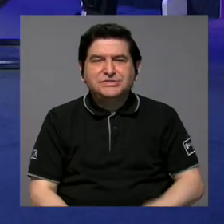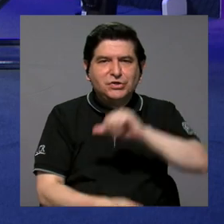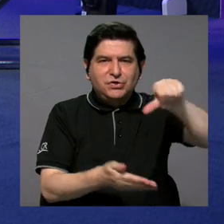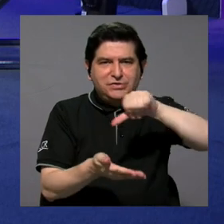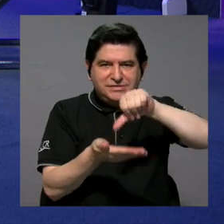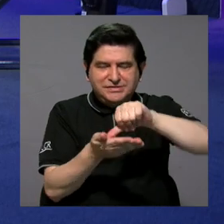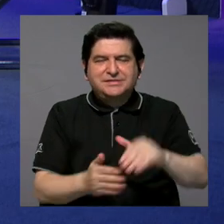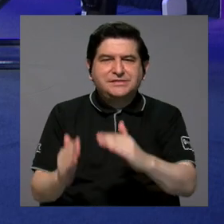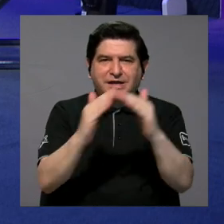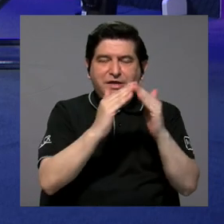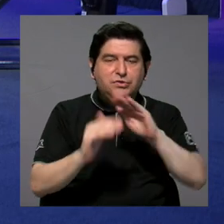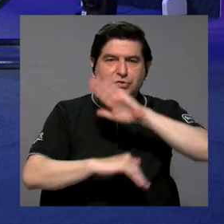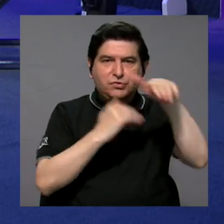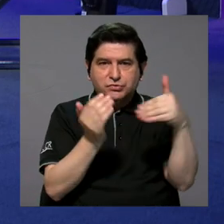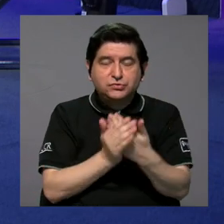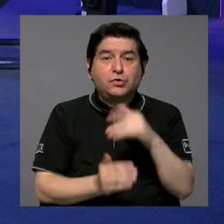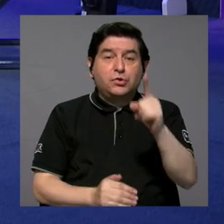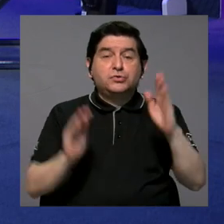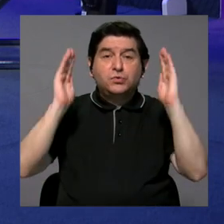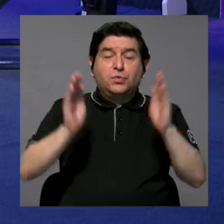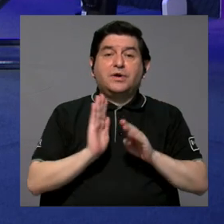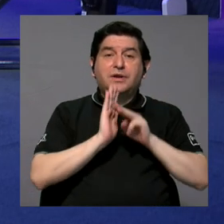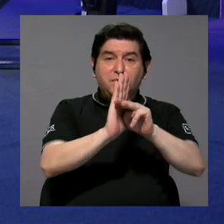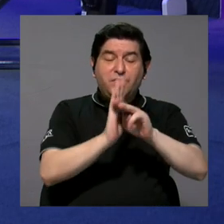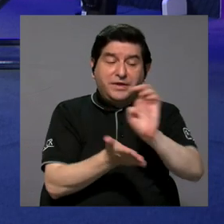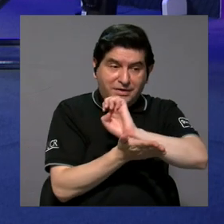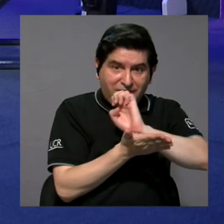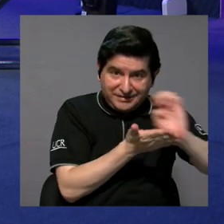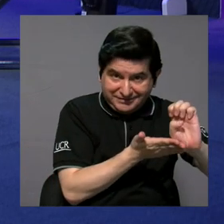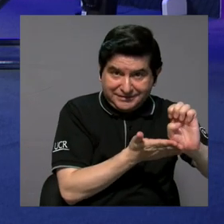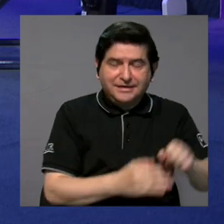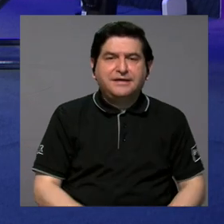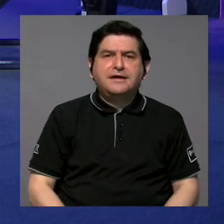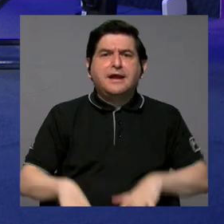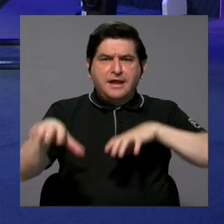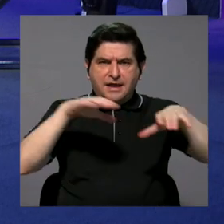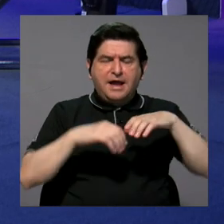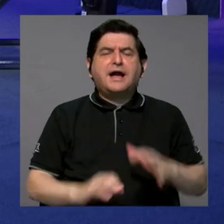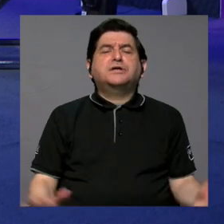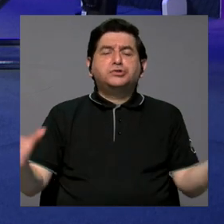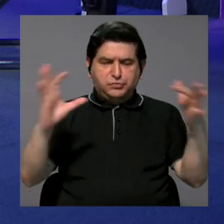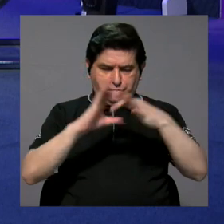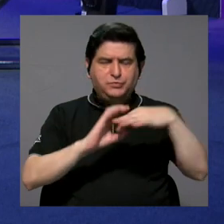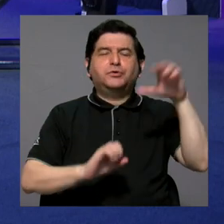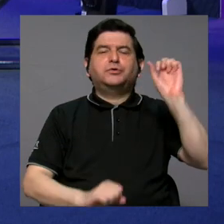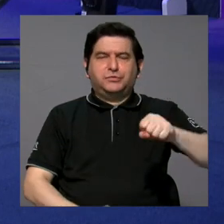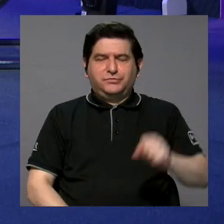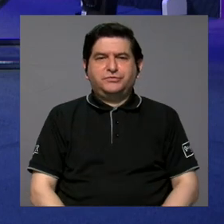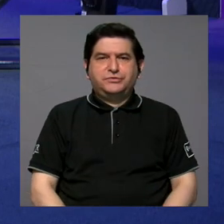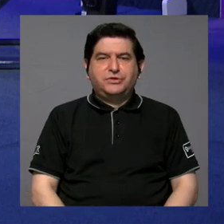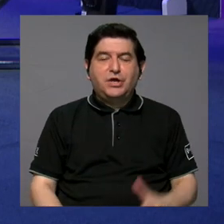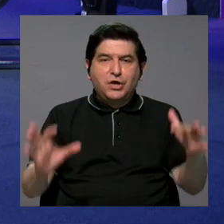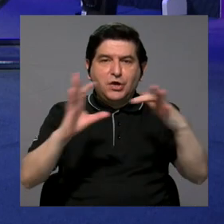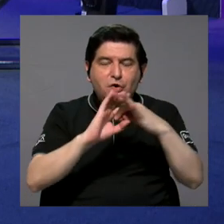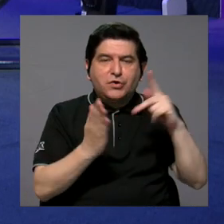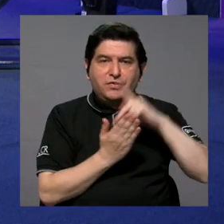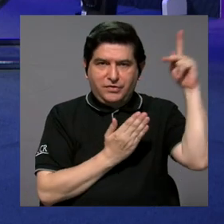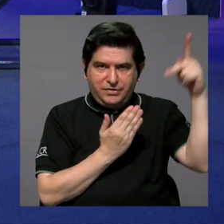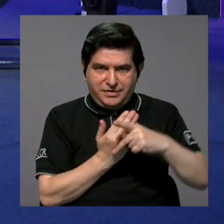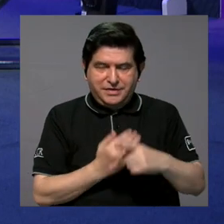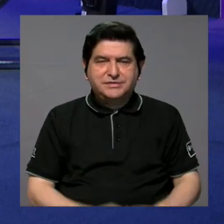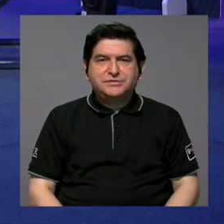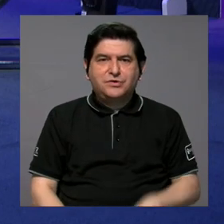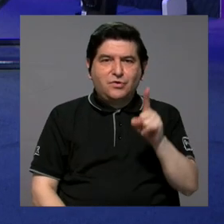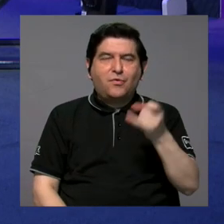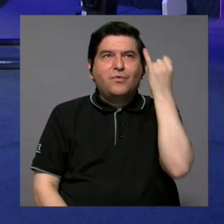cívicos todos trabajamos bajo un gran modelo, que es el modelo preventivo. Si hacemos acciones articuladas a nivel más de la coordinación programática, llevan